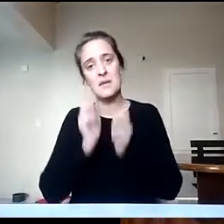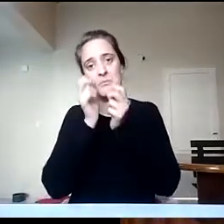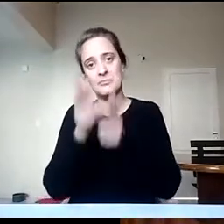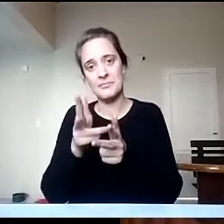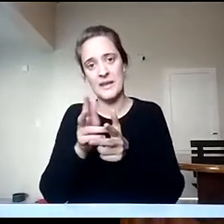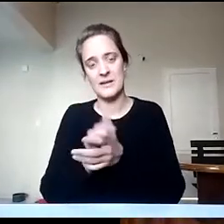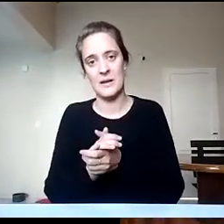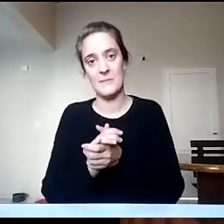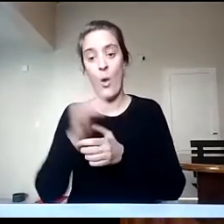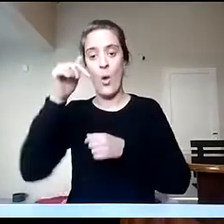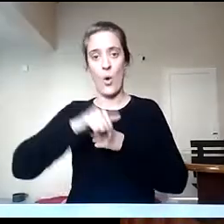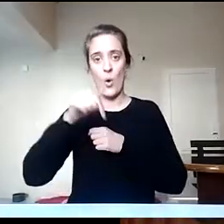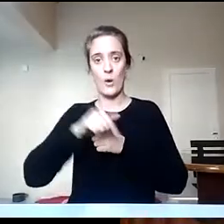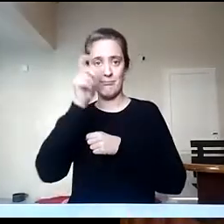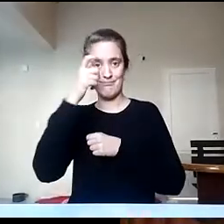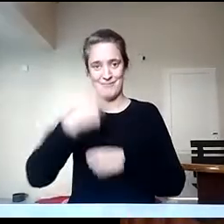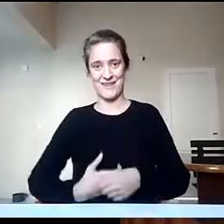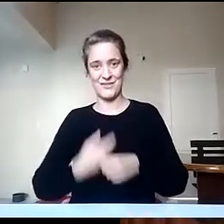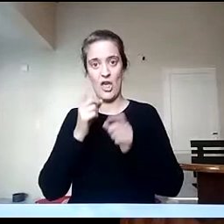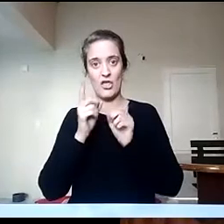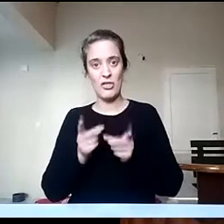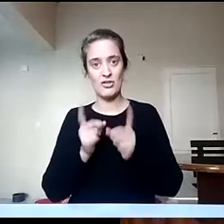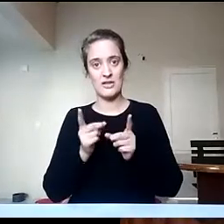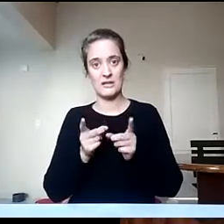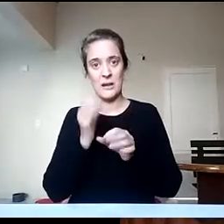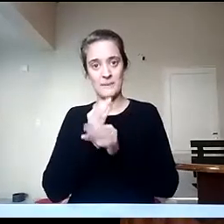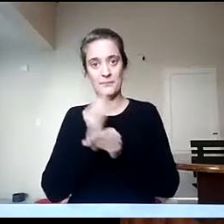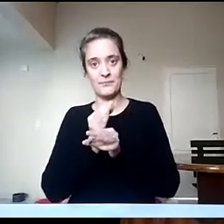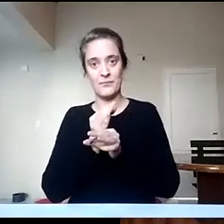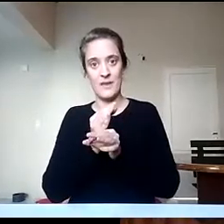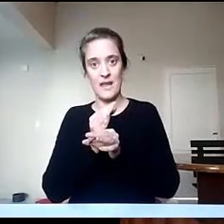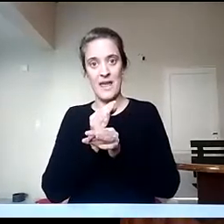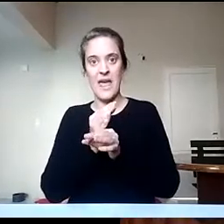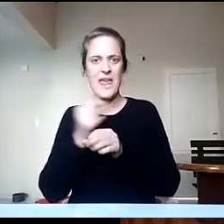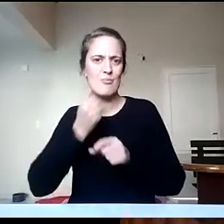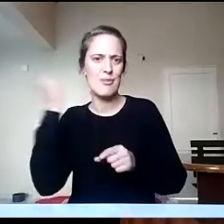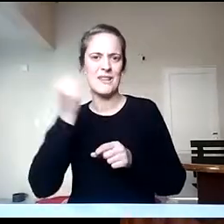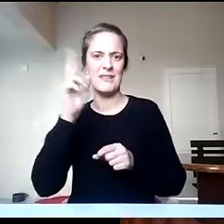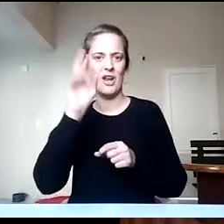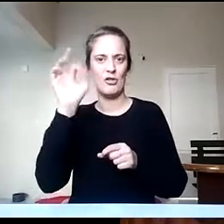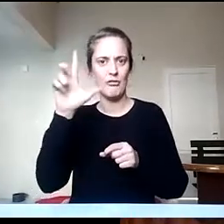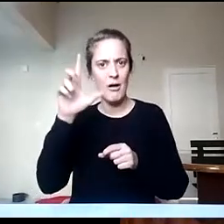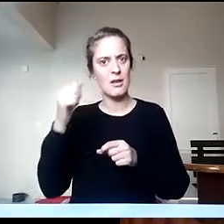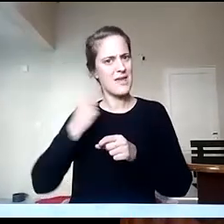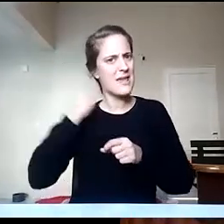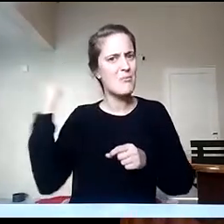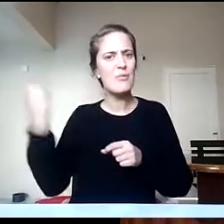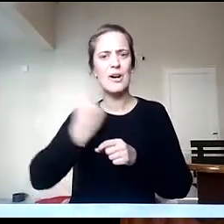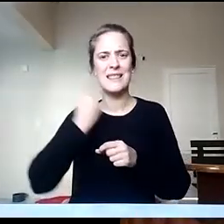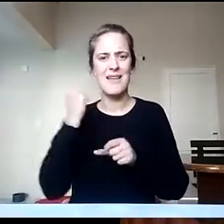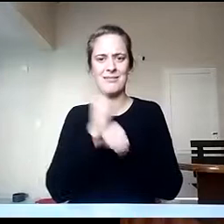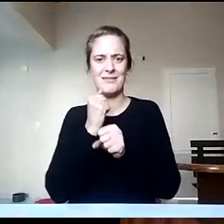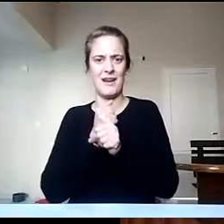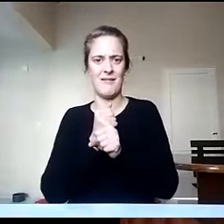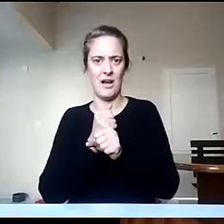el docente tiene un rol muy importante en la sociedad, lo hemos podido ver en este contexto de pandemia, donde el docente ha sido, a través de la